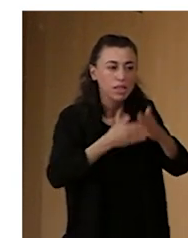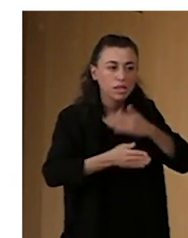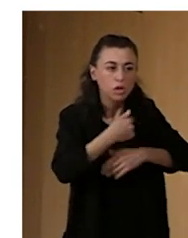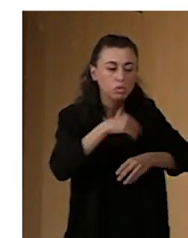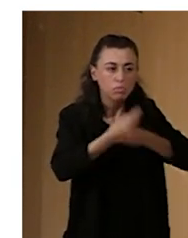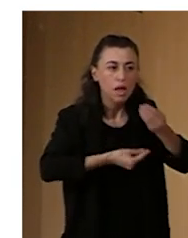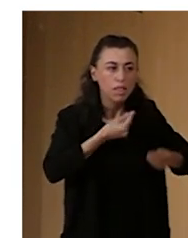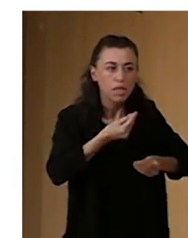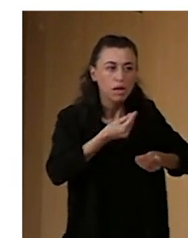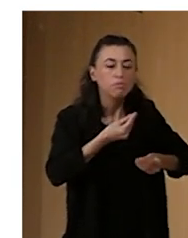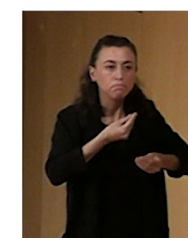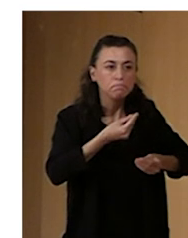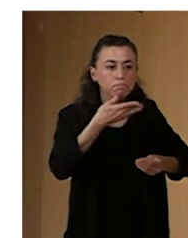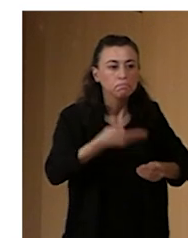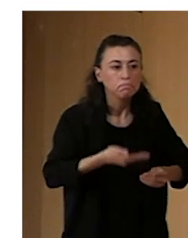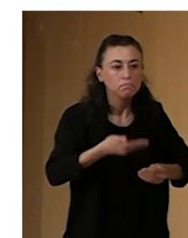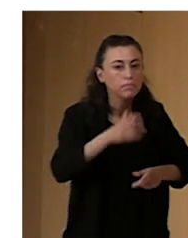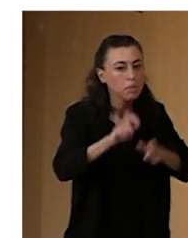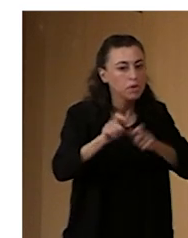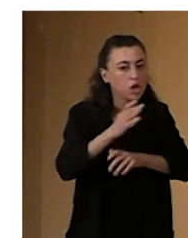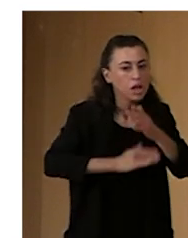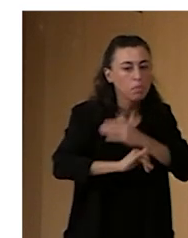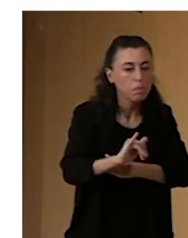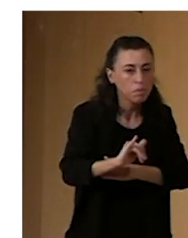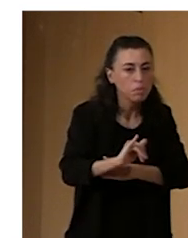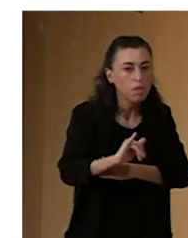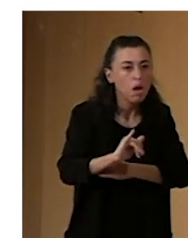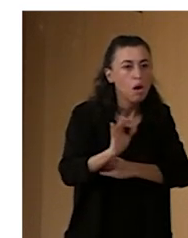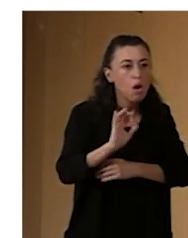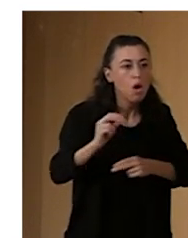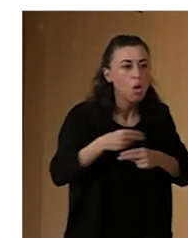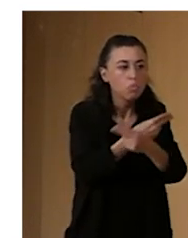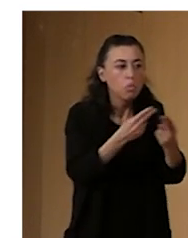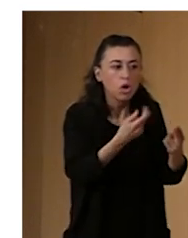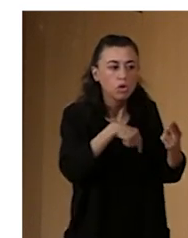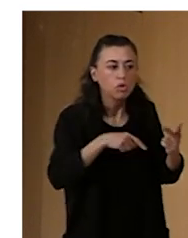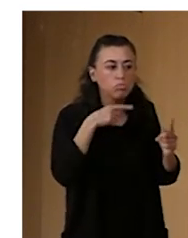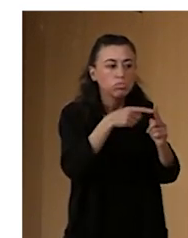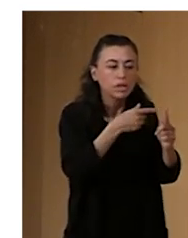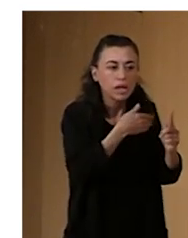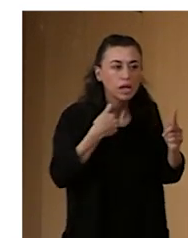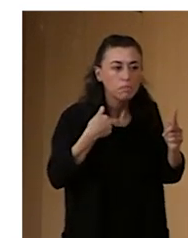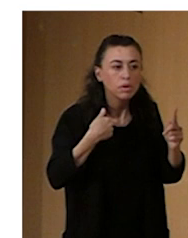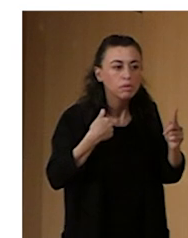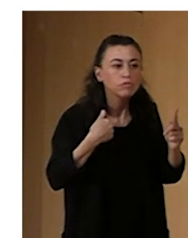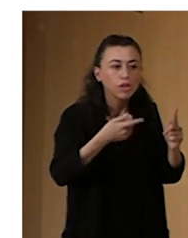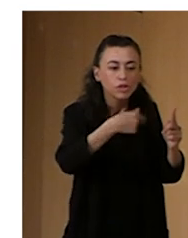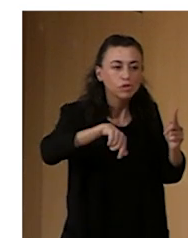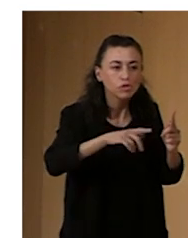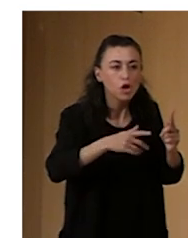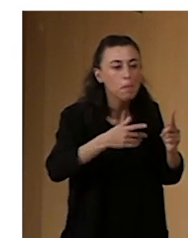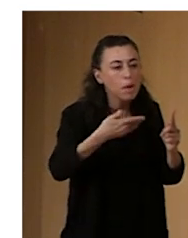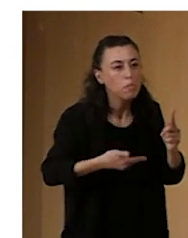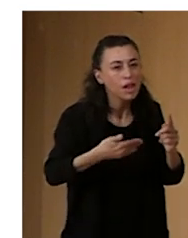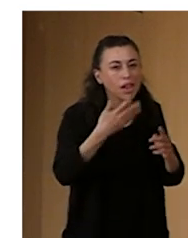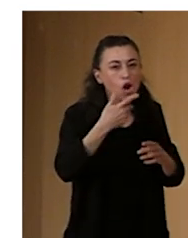que las personas con discapacidad, en este caso, o el público al que nos quedamos dirigir, conozca con mucho tiempo y pueda planificar